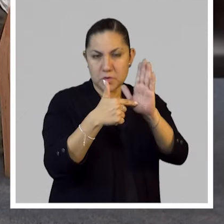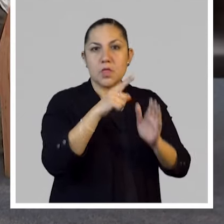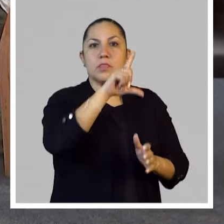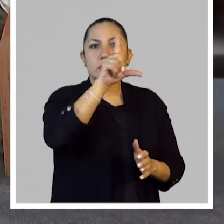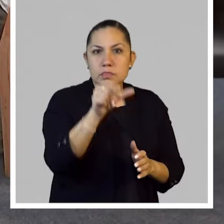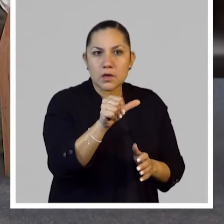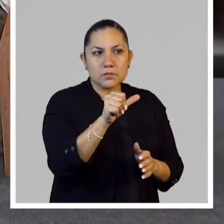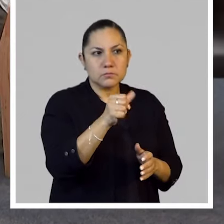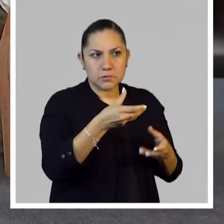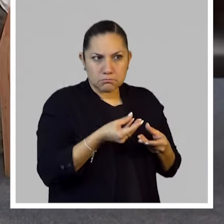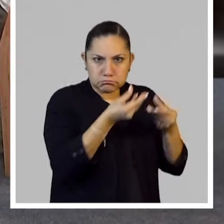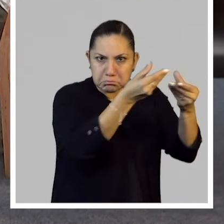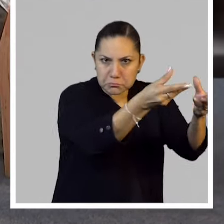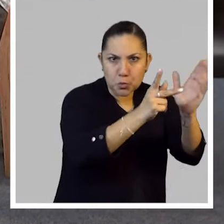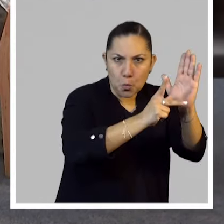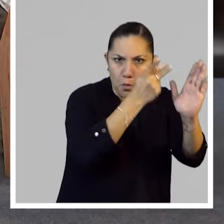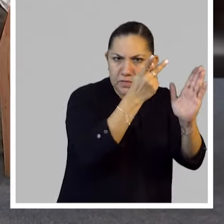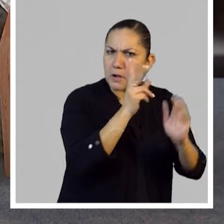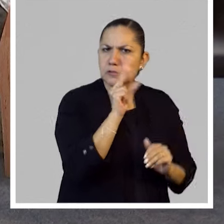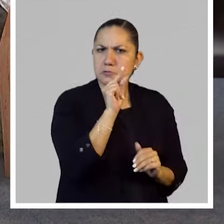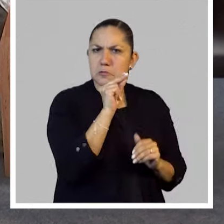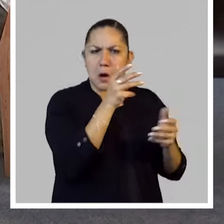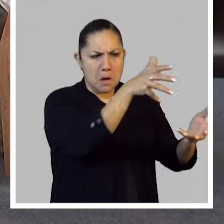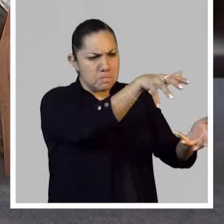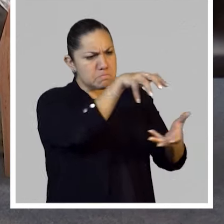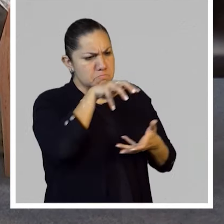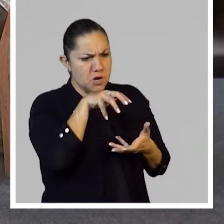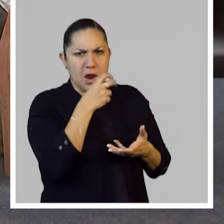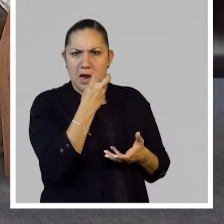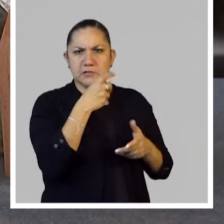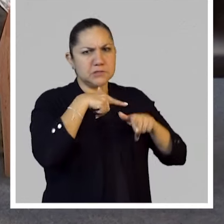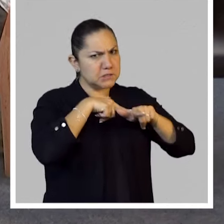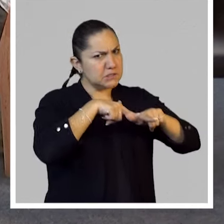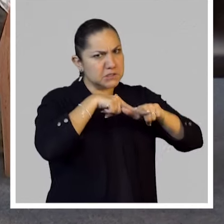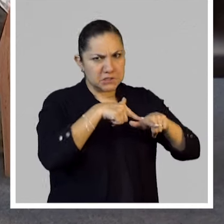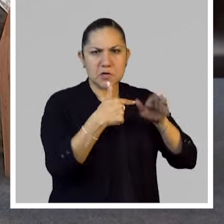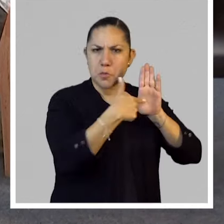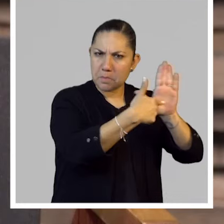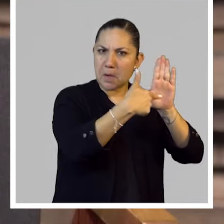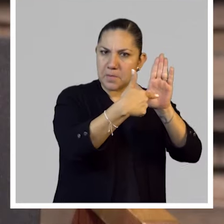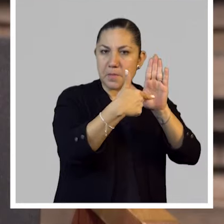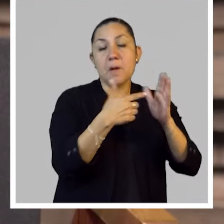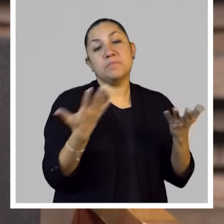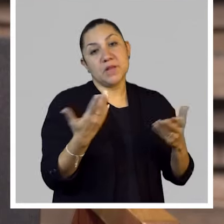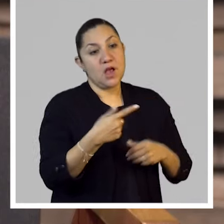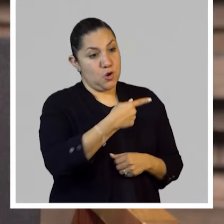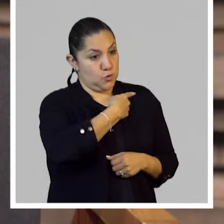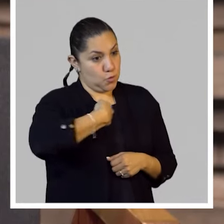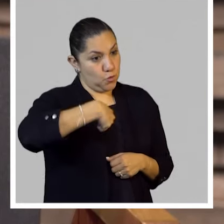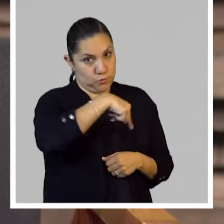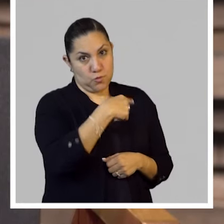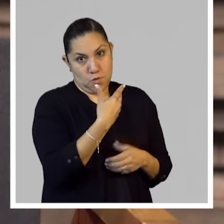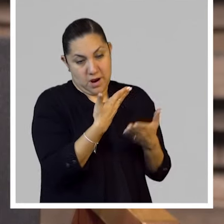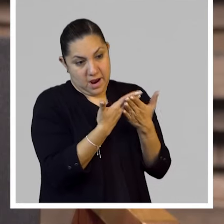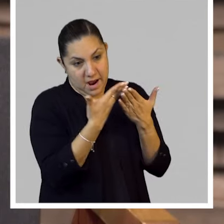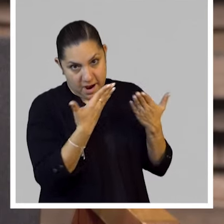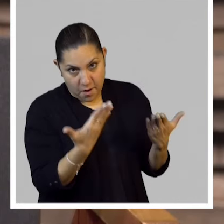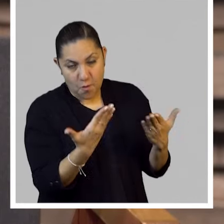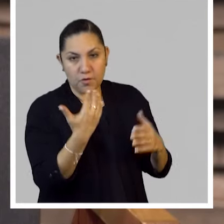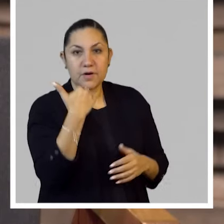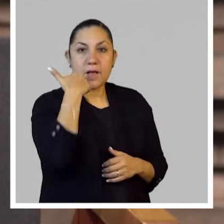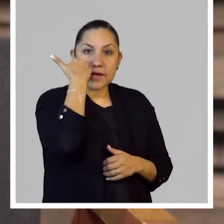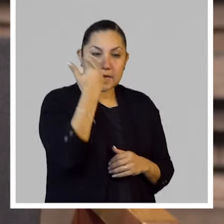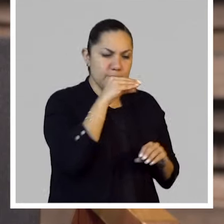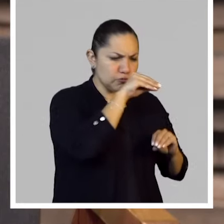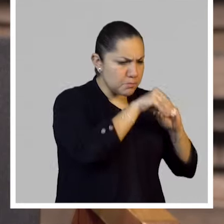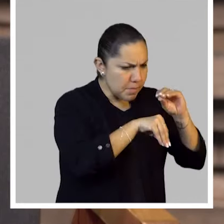se exhibieran y siguieran circulando de cierta forma. Entonces, lo que estamos haciendo en este momento